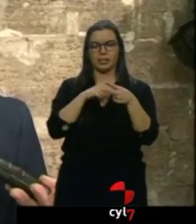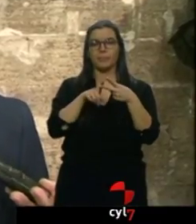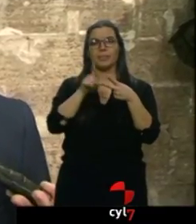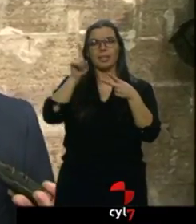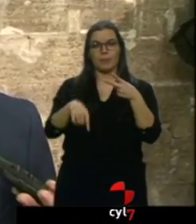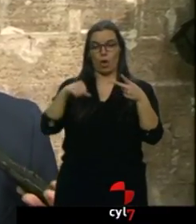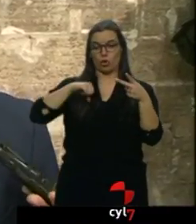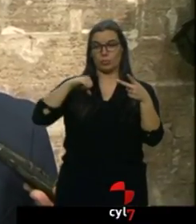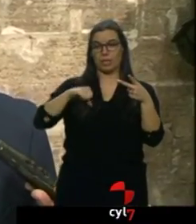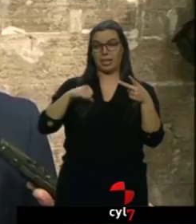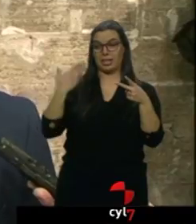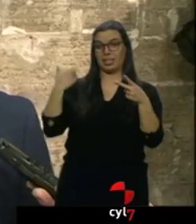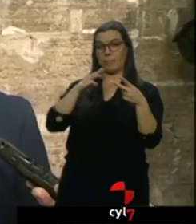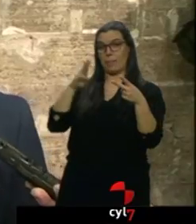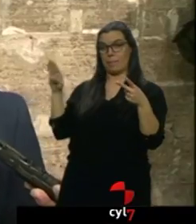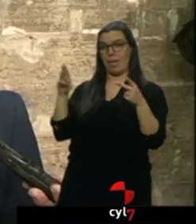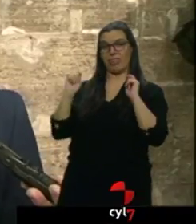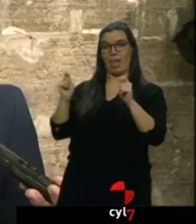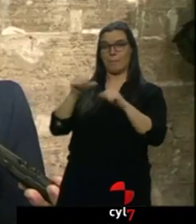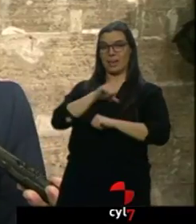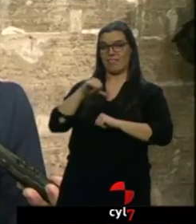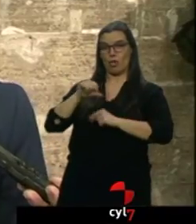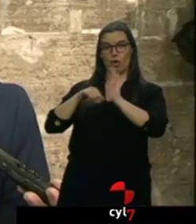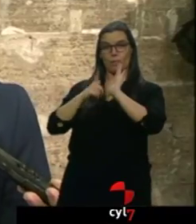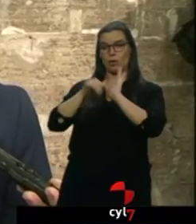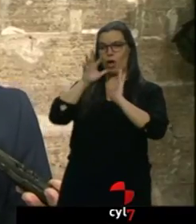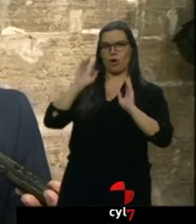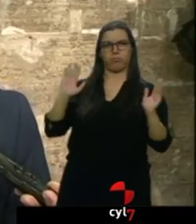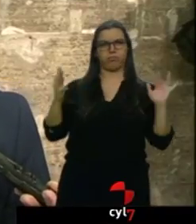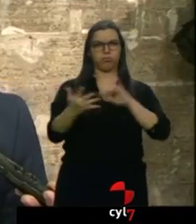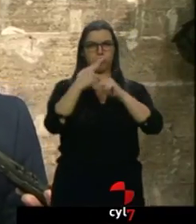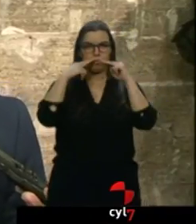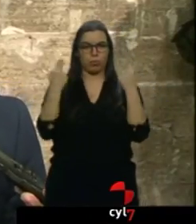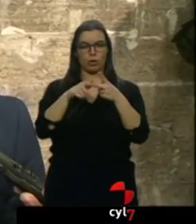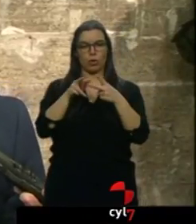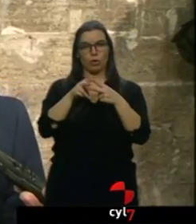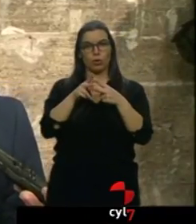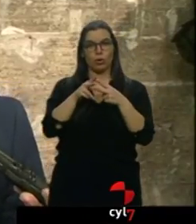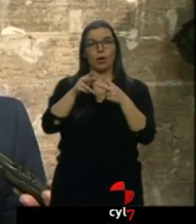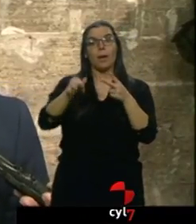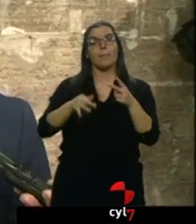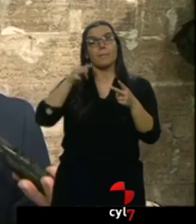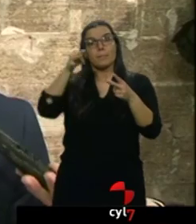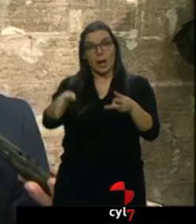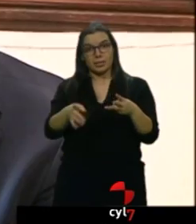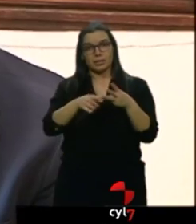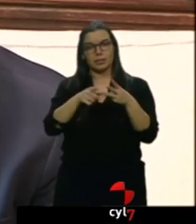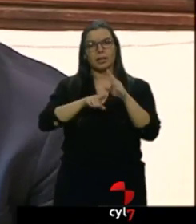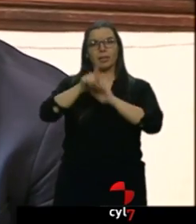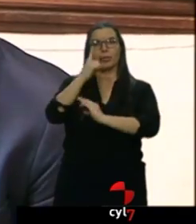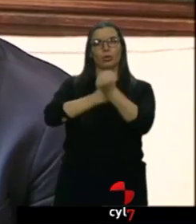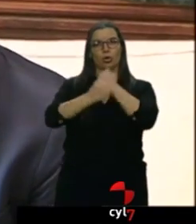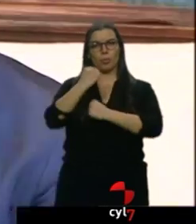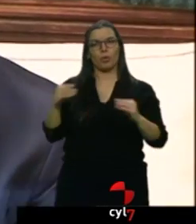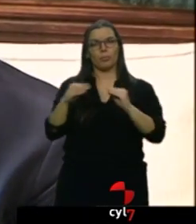hospitales que el Partido Popular había privatizado. Y todo eso lo ha hecho compatible con un crecimiento económico. El